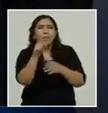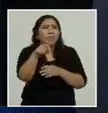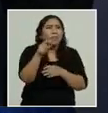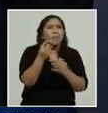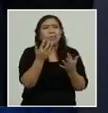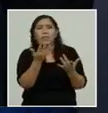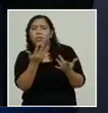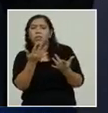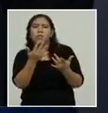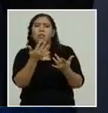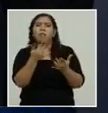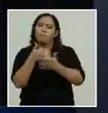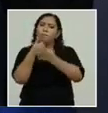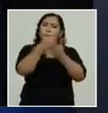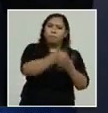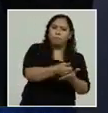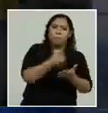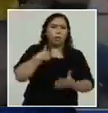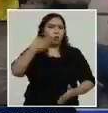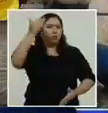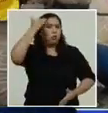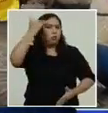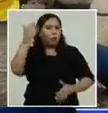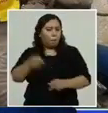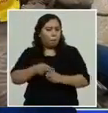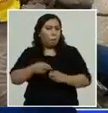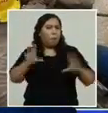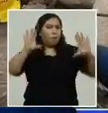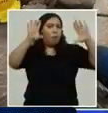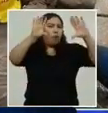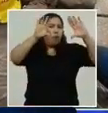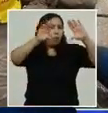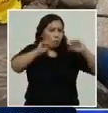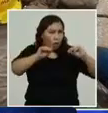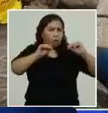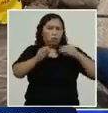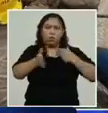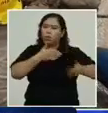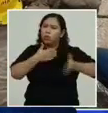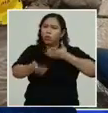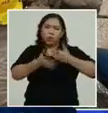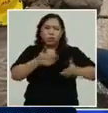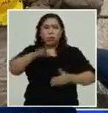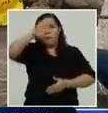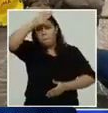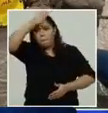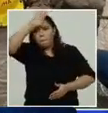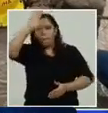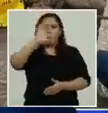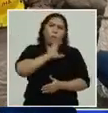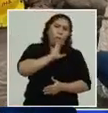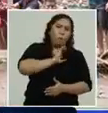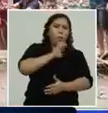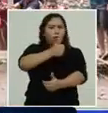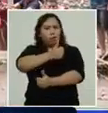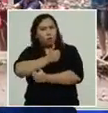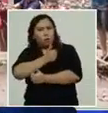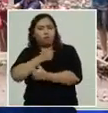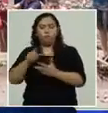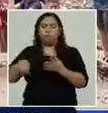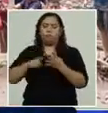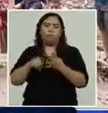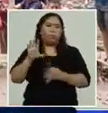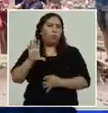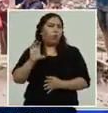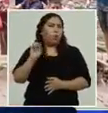tareas son más difíciles pero la policía y fuerzas armadas al igual que bomberos y COPECO estarán ahí para dar